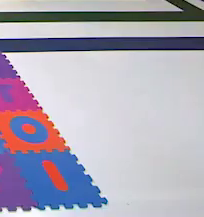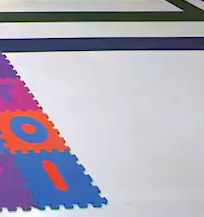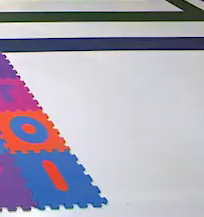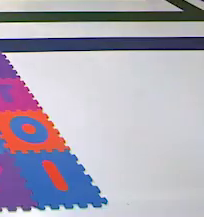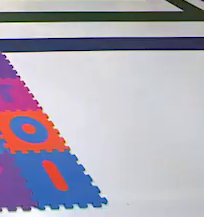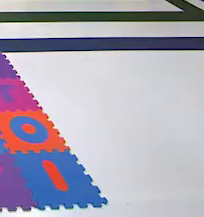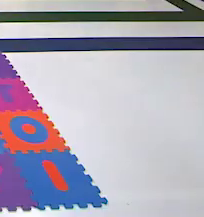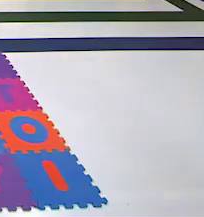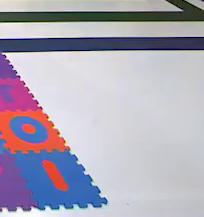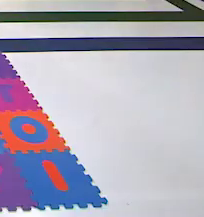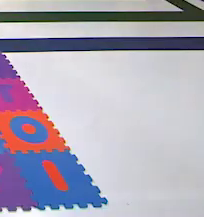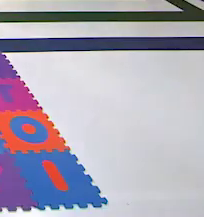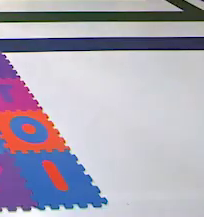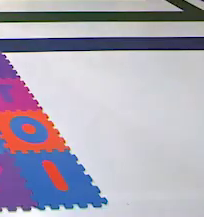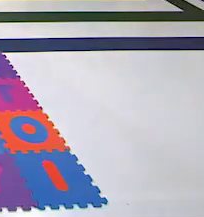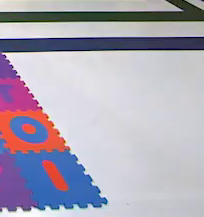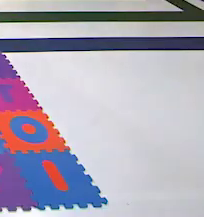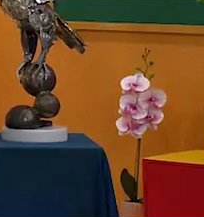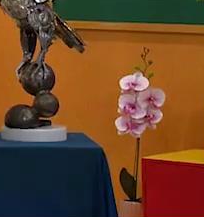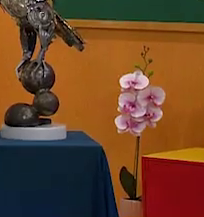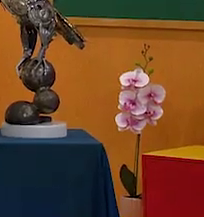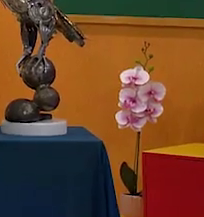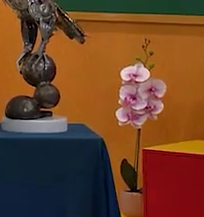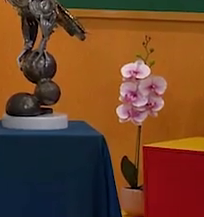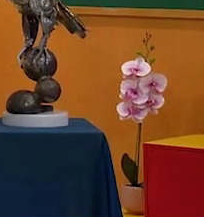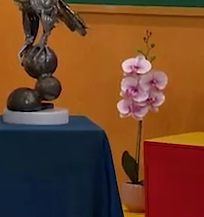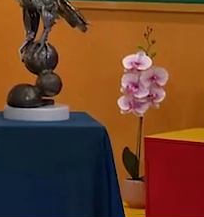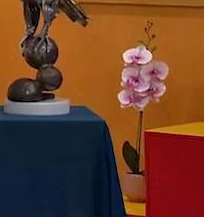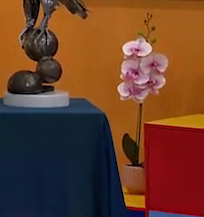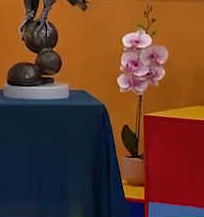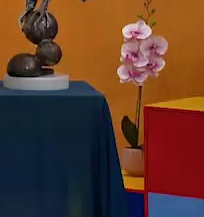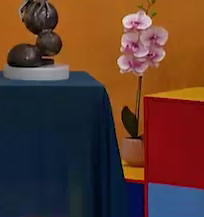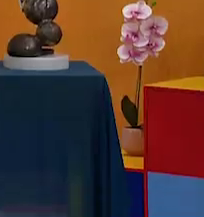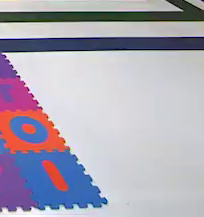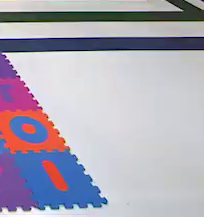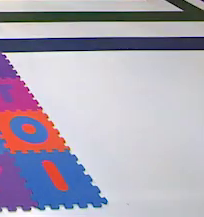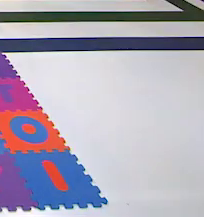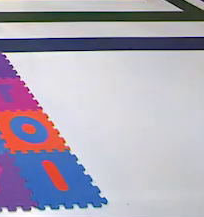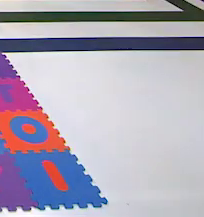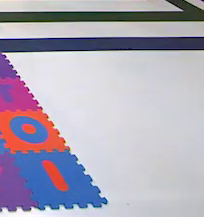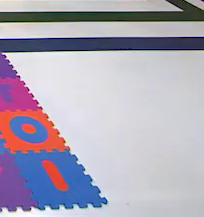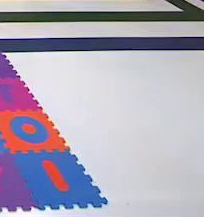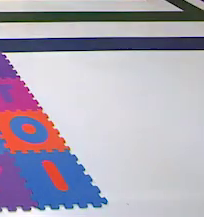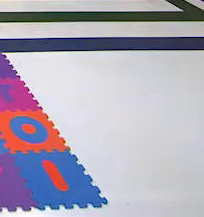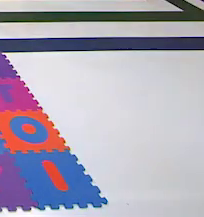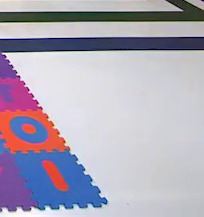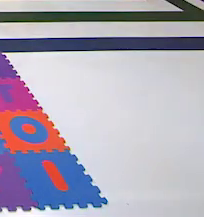ay no hace calor me derrito ay no